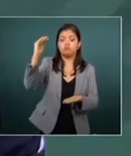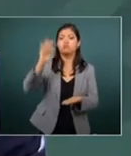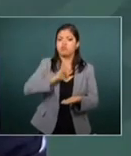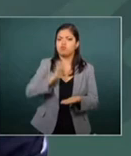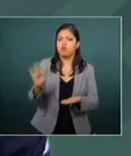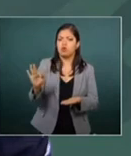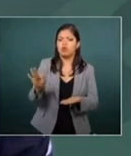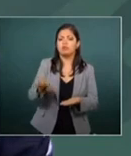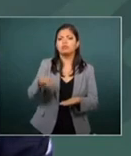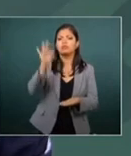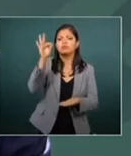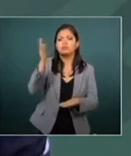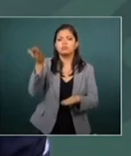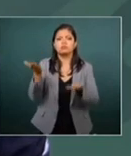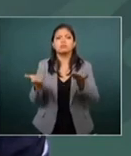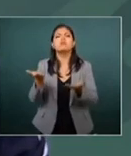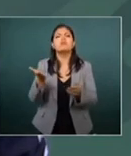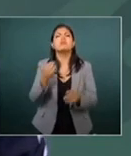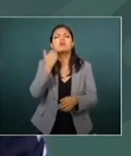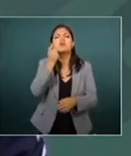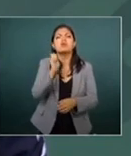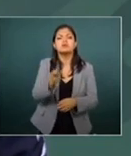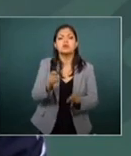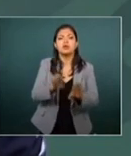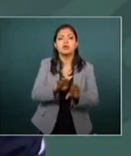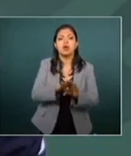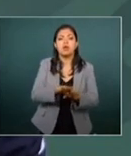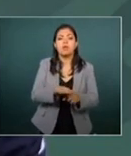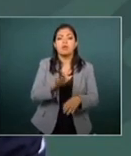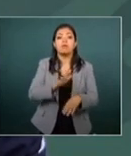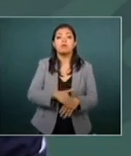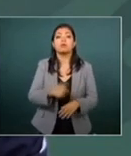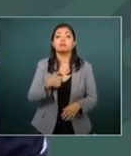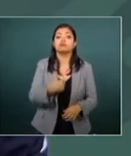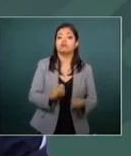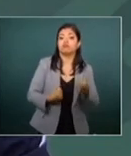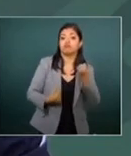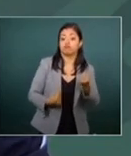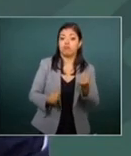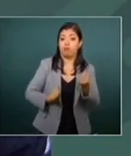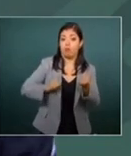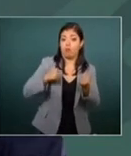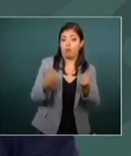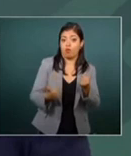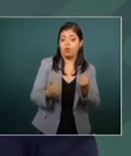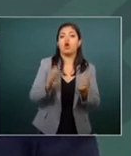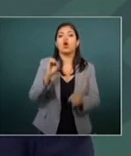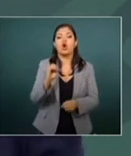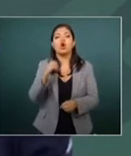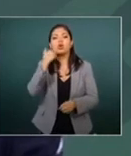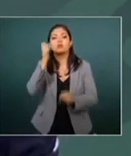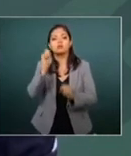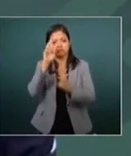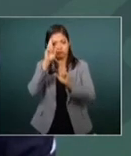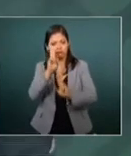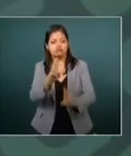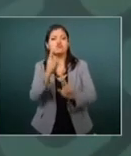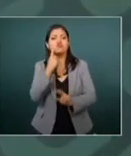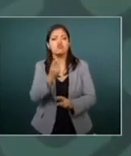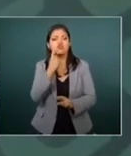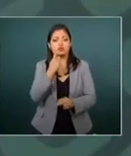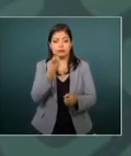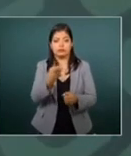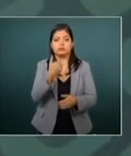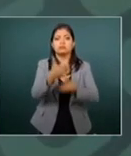elegir entre el sometimiento para invocar a la misericordia del más poderoso, a un acto bélico, heroico, que te llevara a luchar hasta el final y así